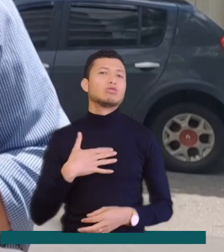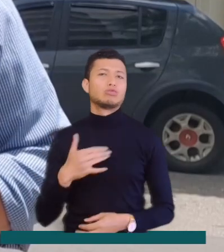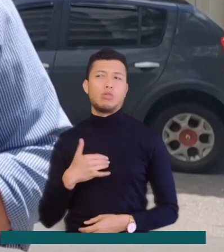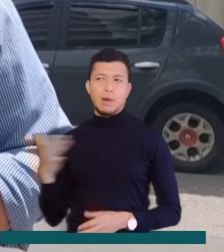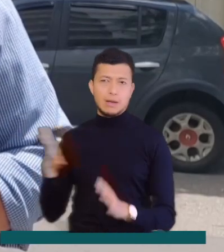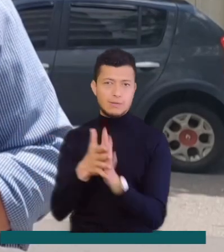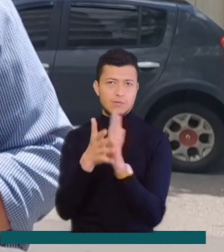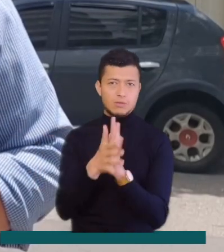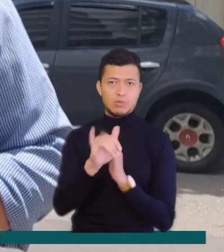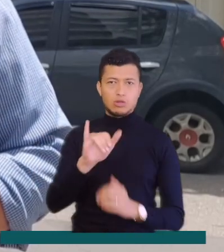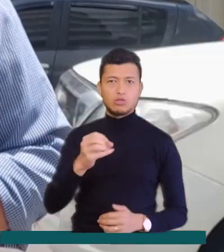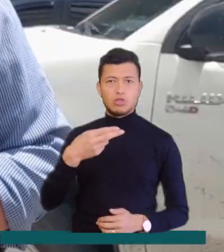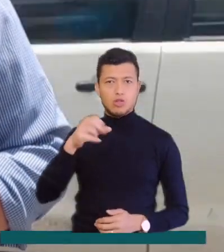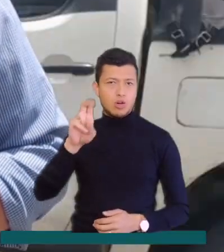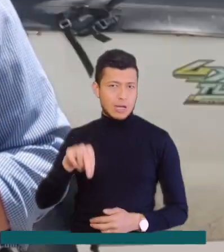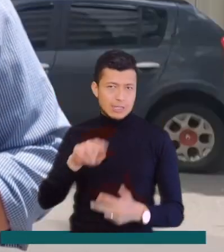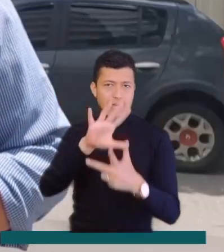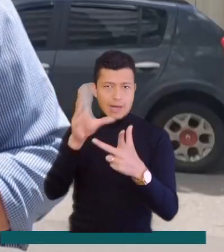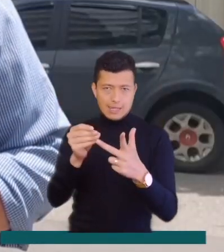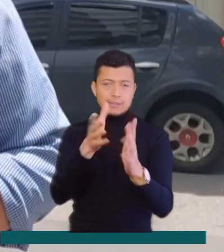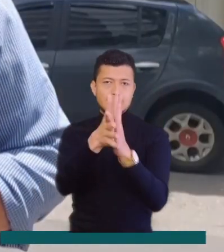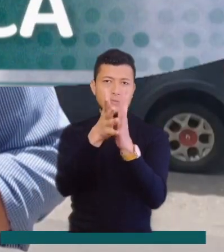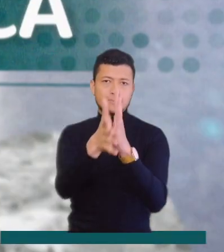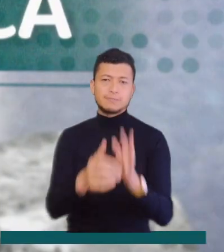Desde Yopal informó Johan Solano para Enlace 13.